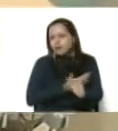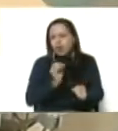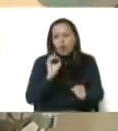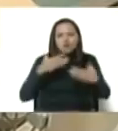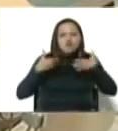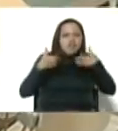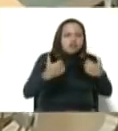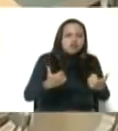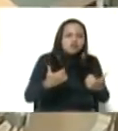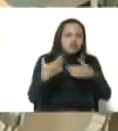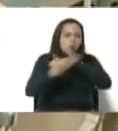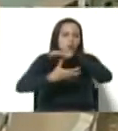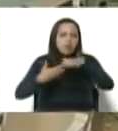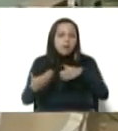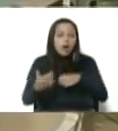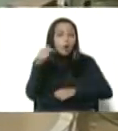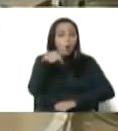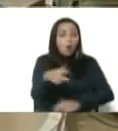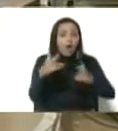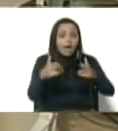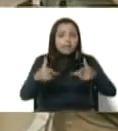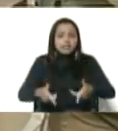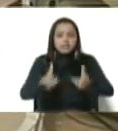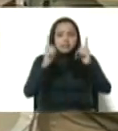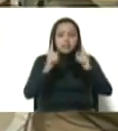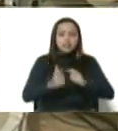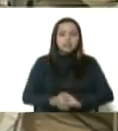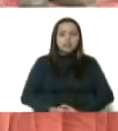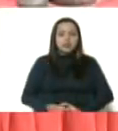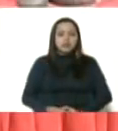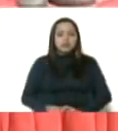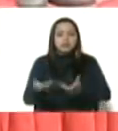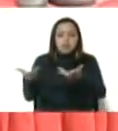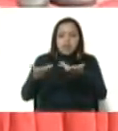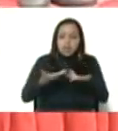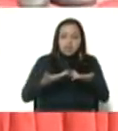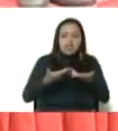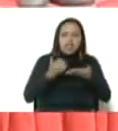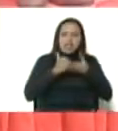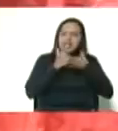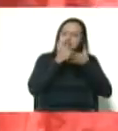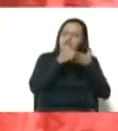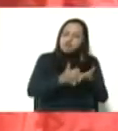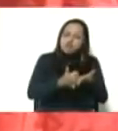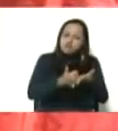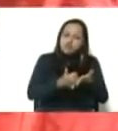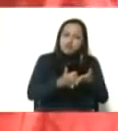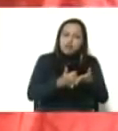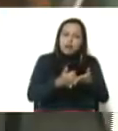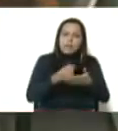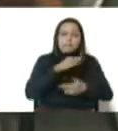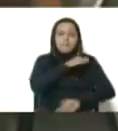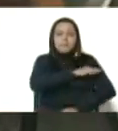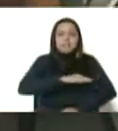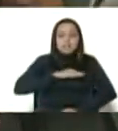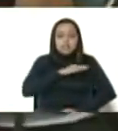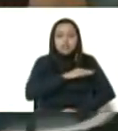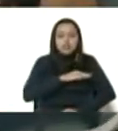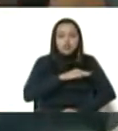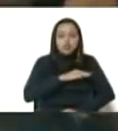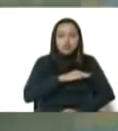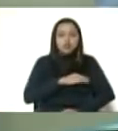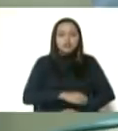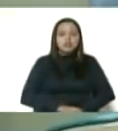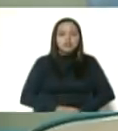salud. Hoy, en esta inauguración, estamos recibiendo el beneficio y la dotación de la misión José Gregorio Hernández